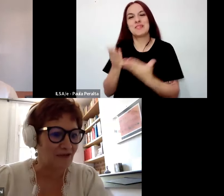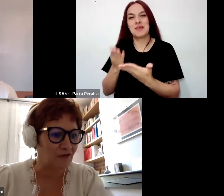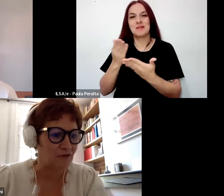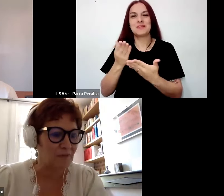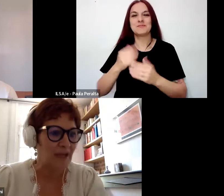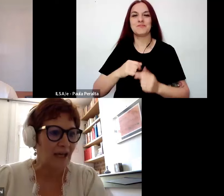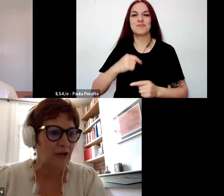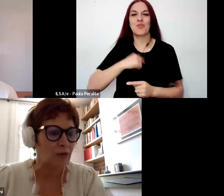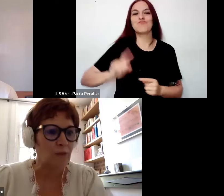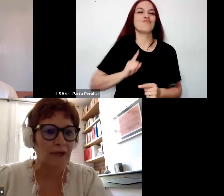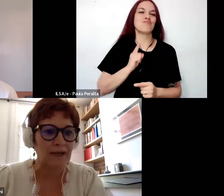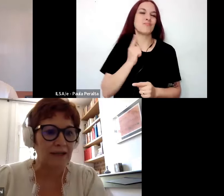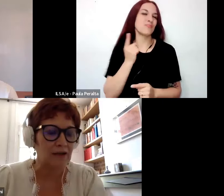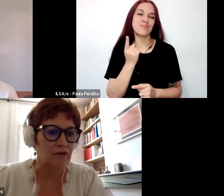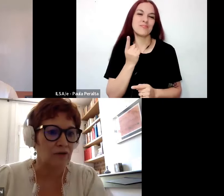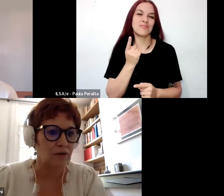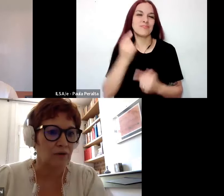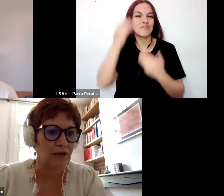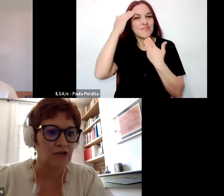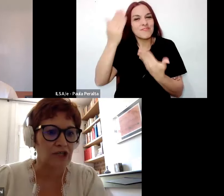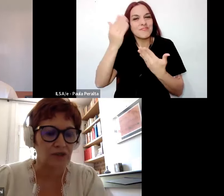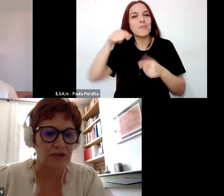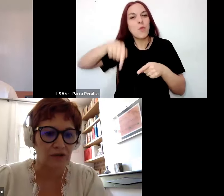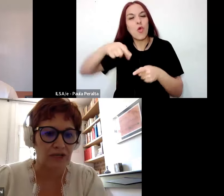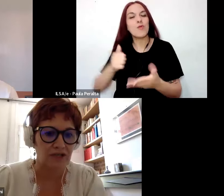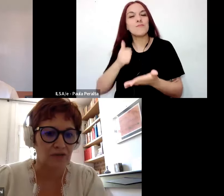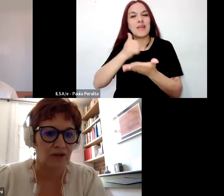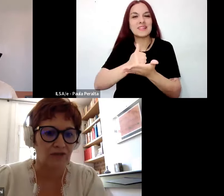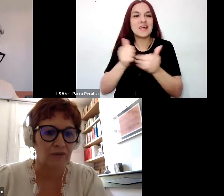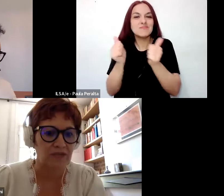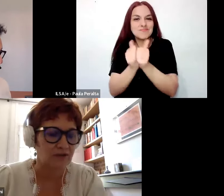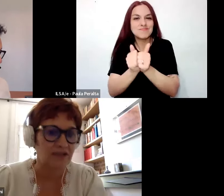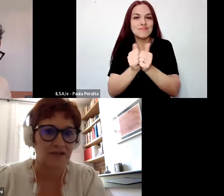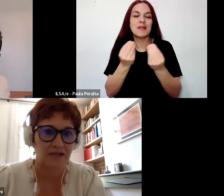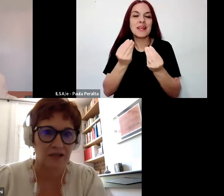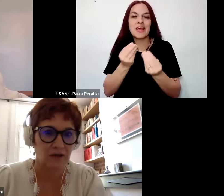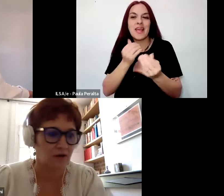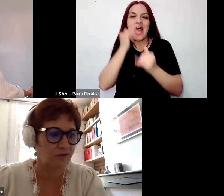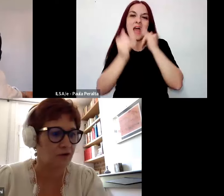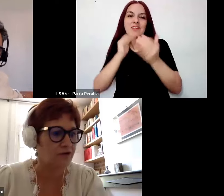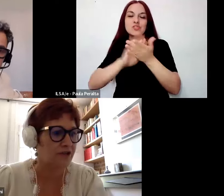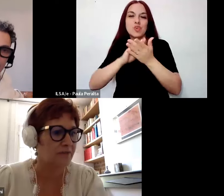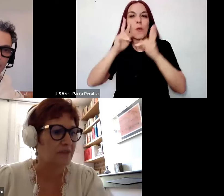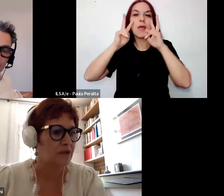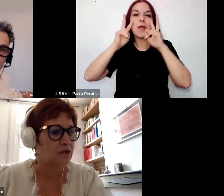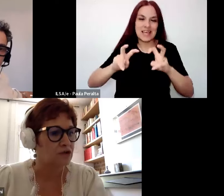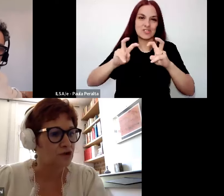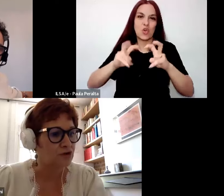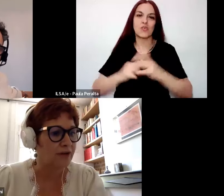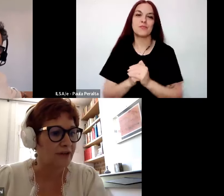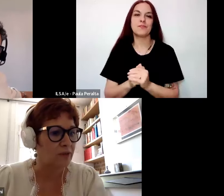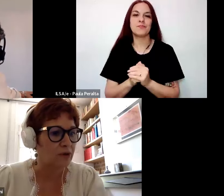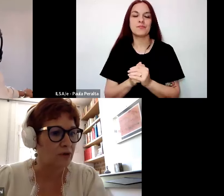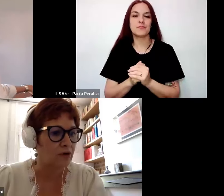honrada de estar con ustedes para hablar de la investigación y la investigación y